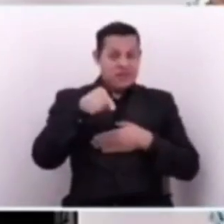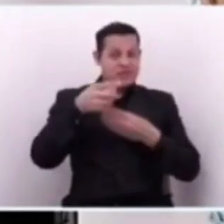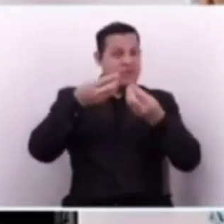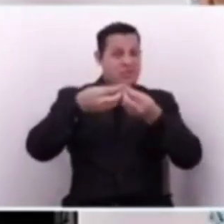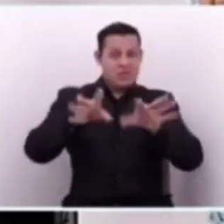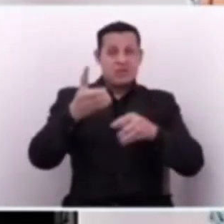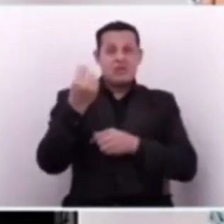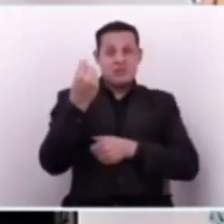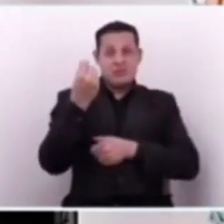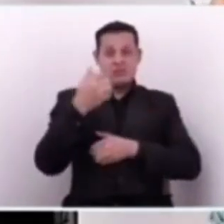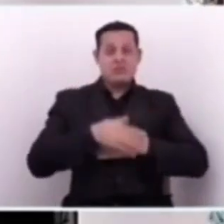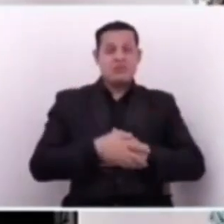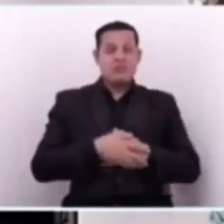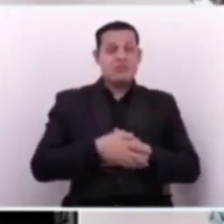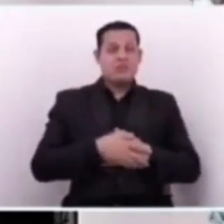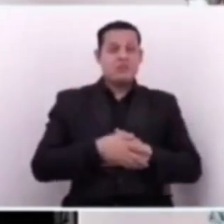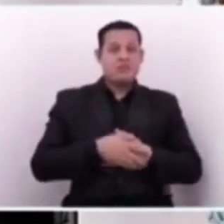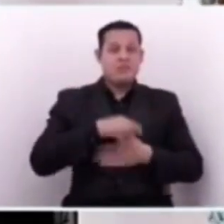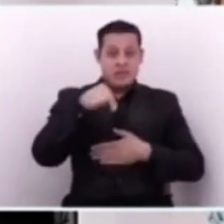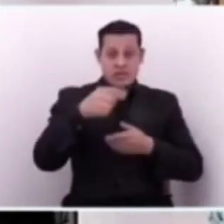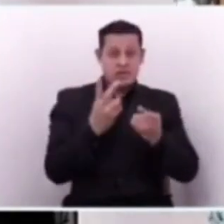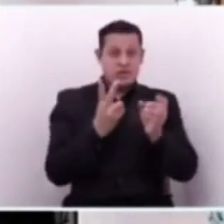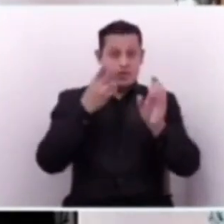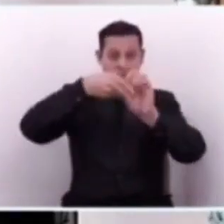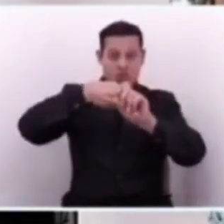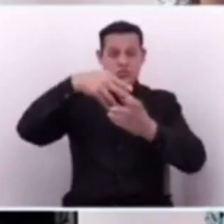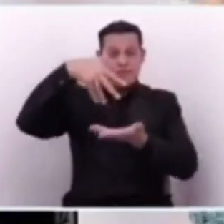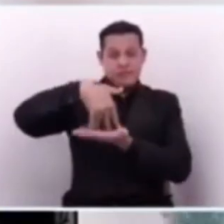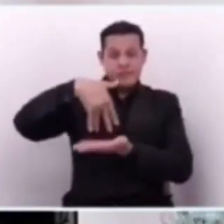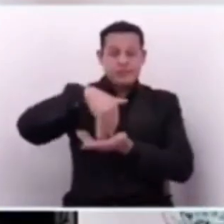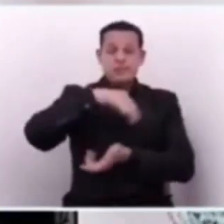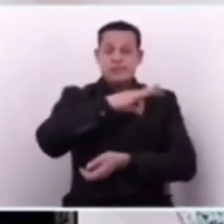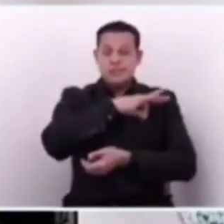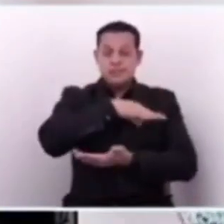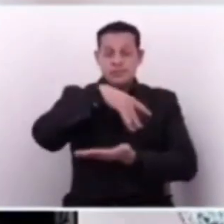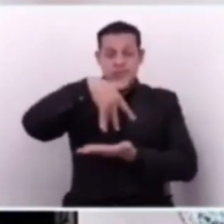Eso es despilfarro. Esto es inversión pública.